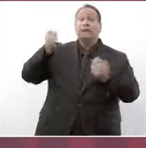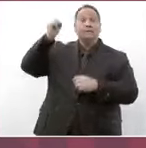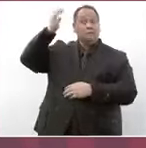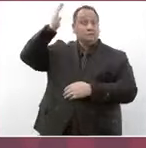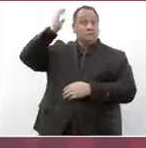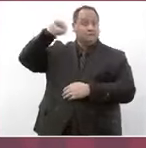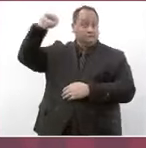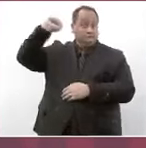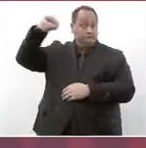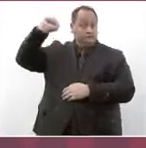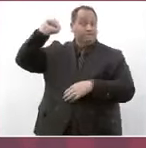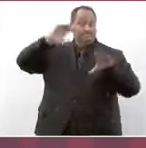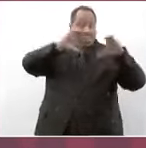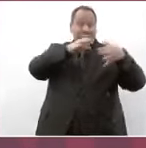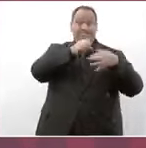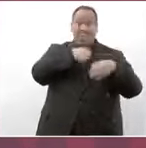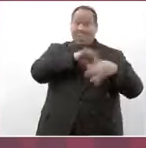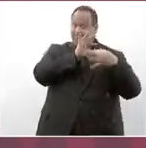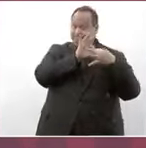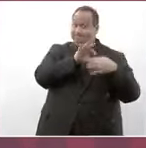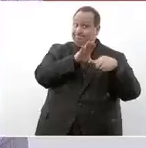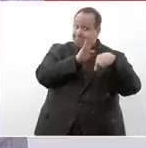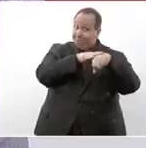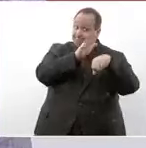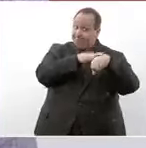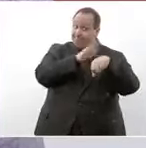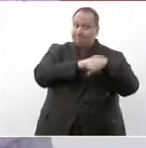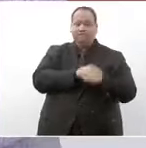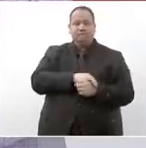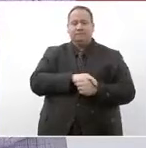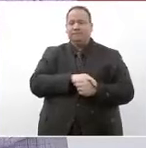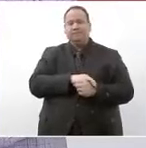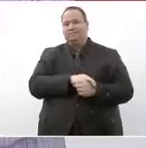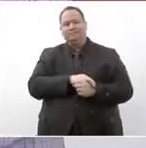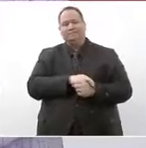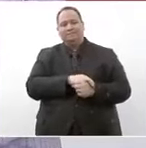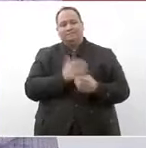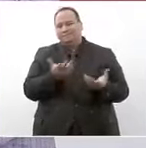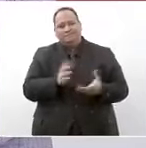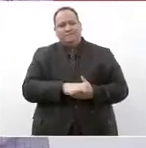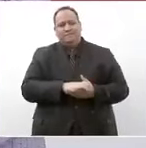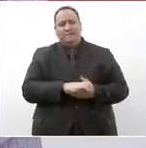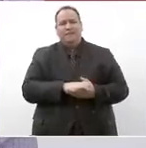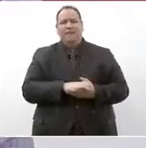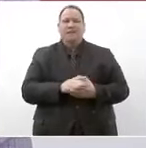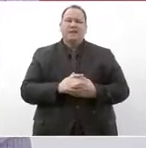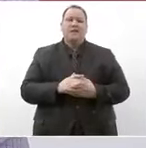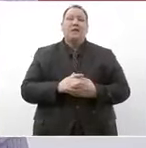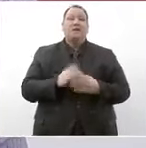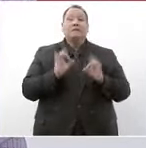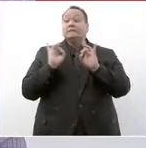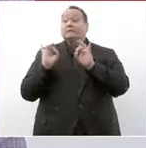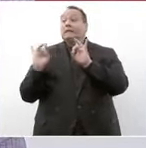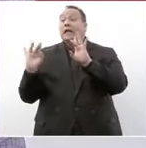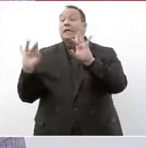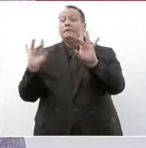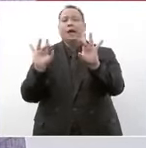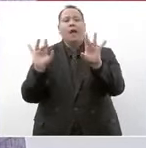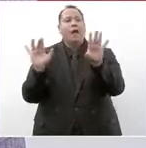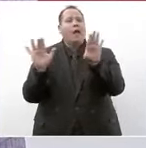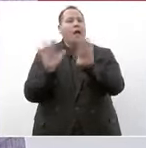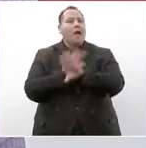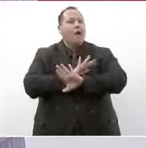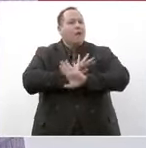sindicales del sector salud ya cambió la situación que